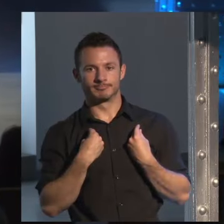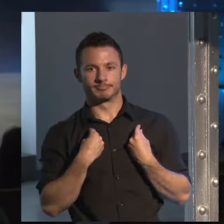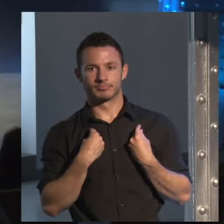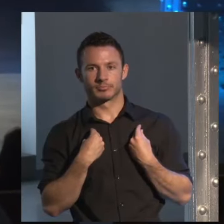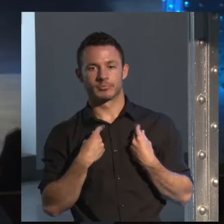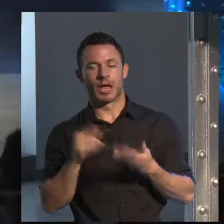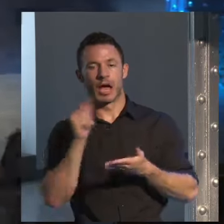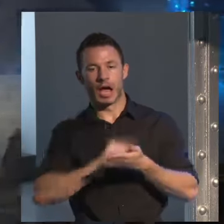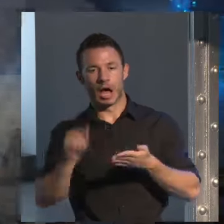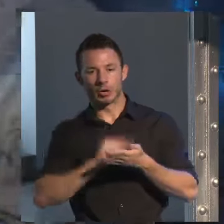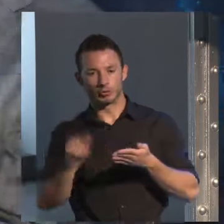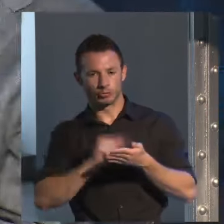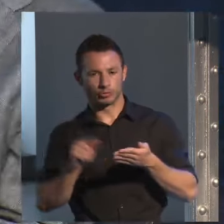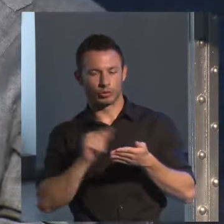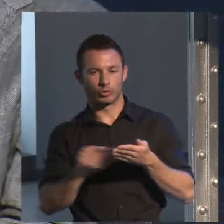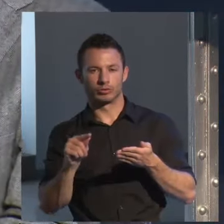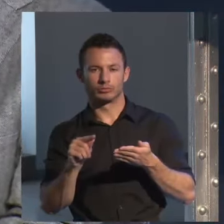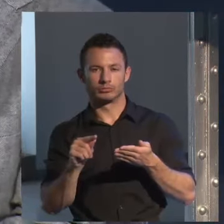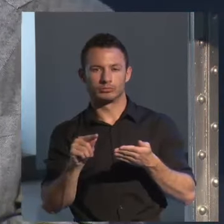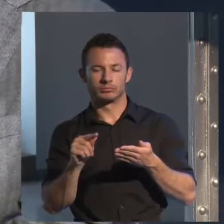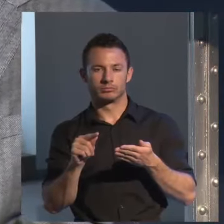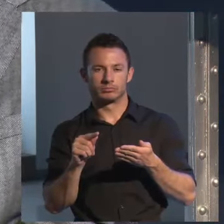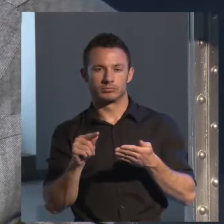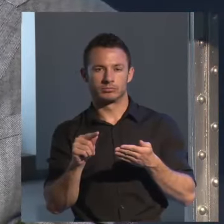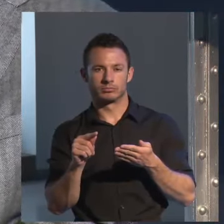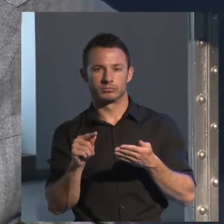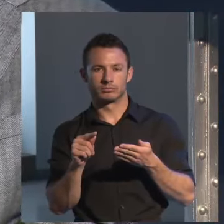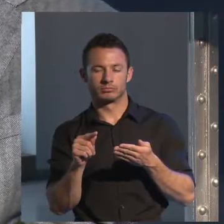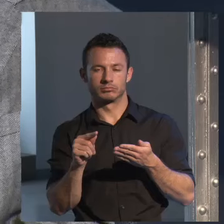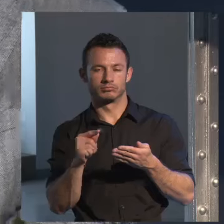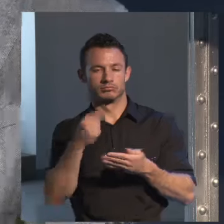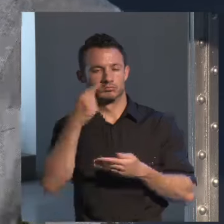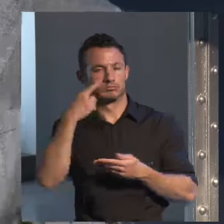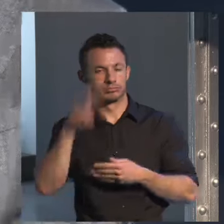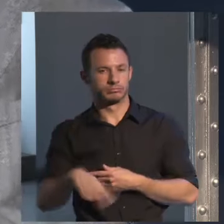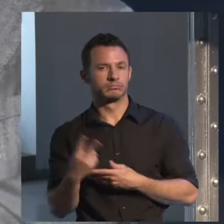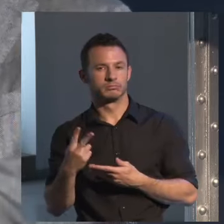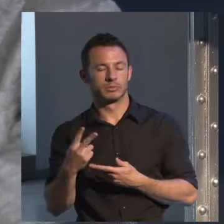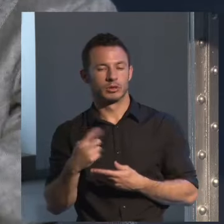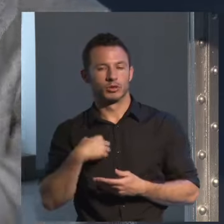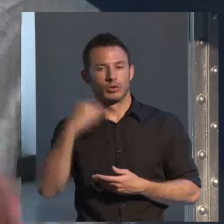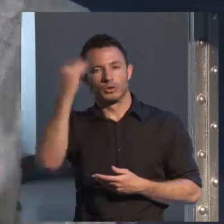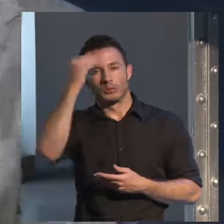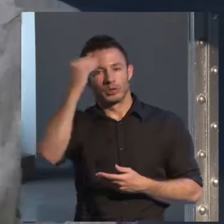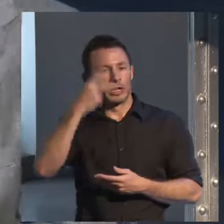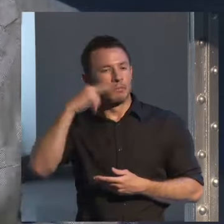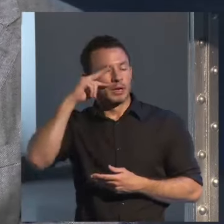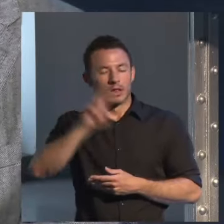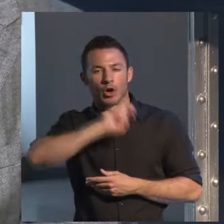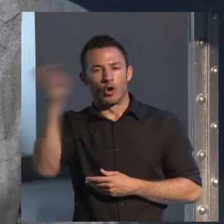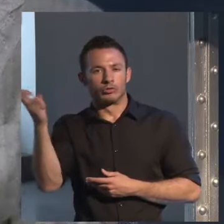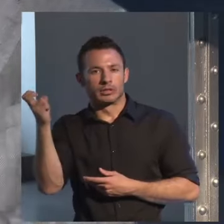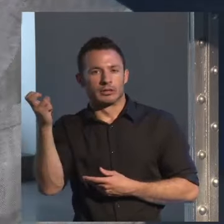de Tusques. Creo que no tengo otra experiencia